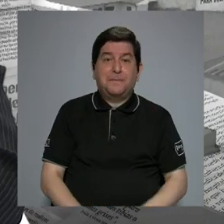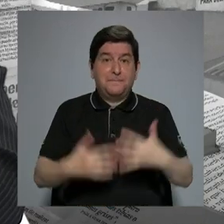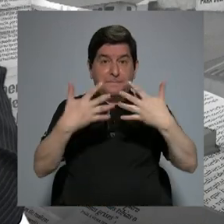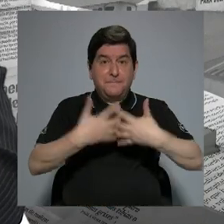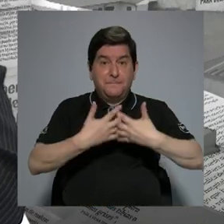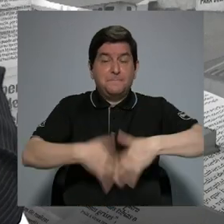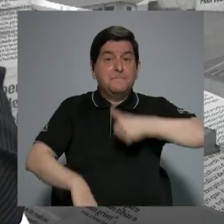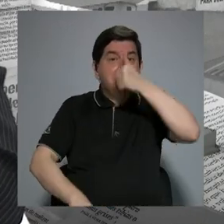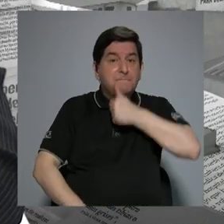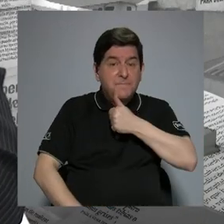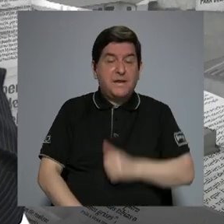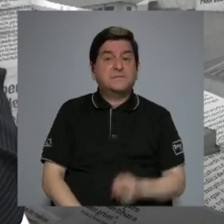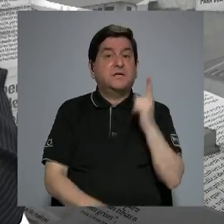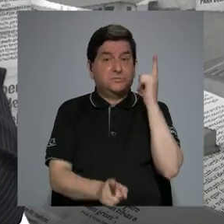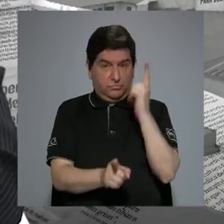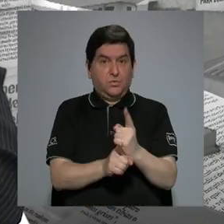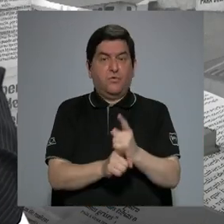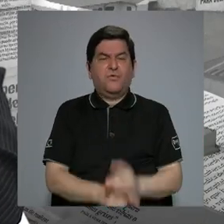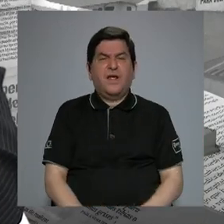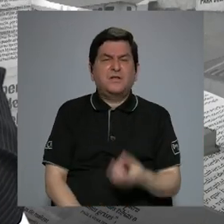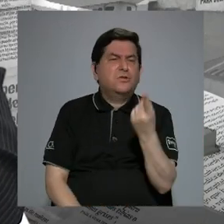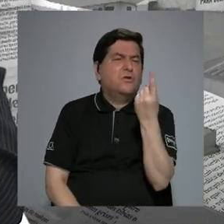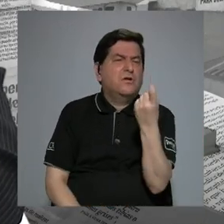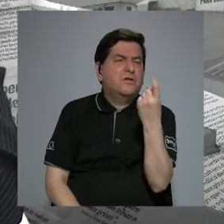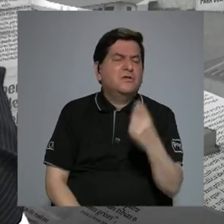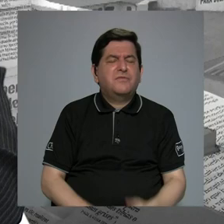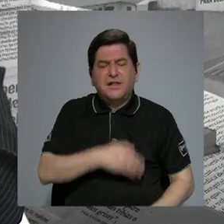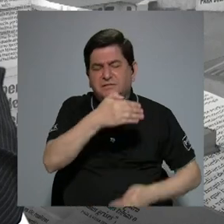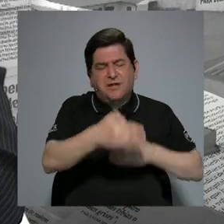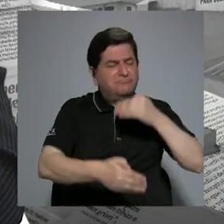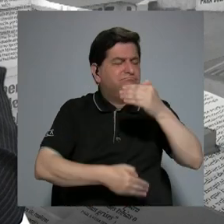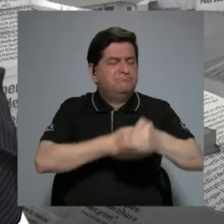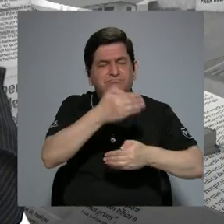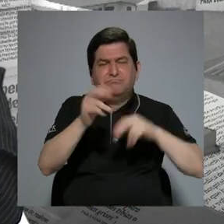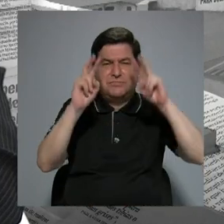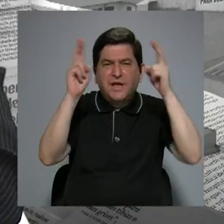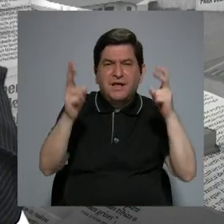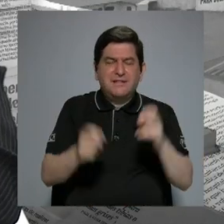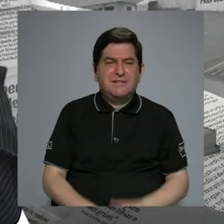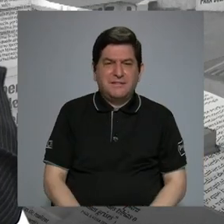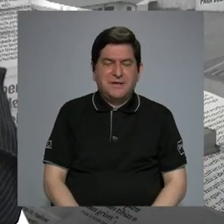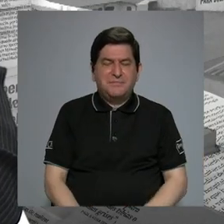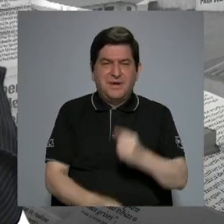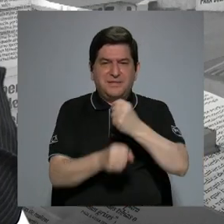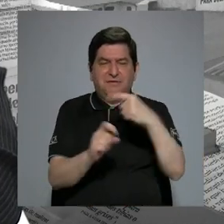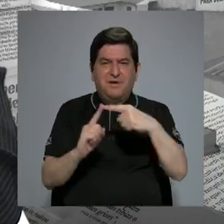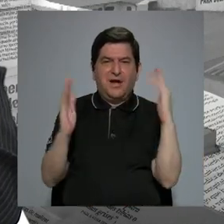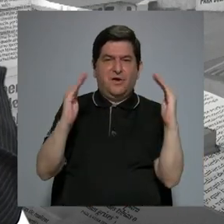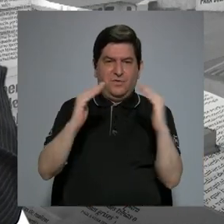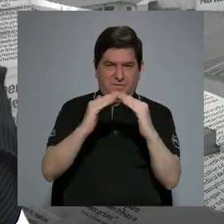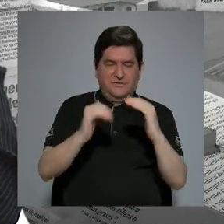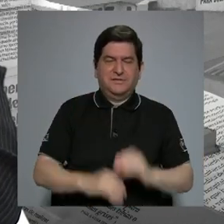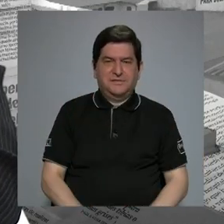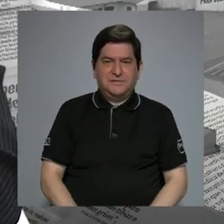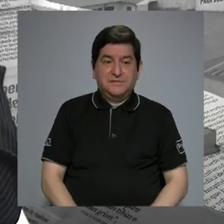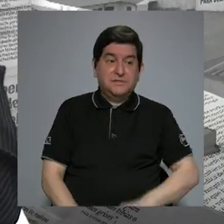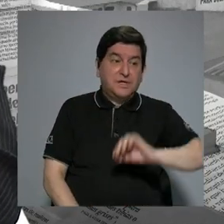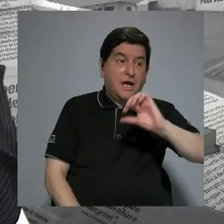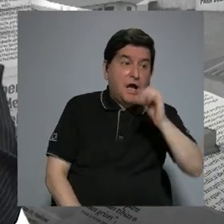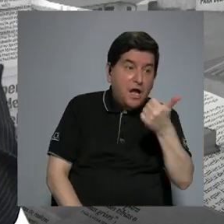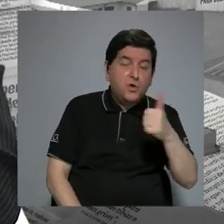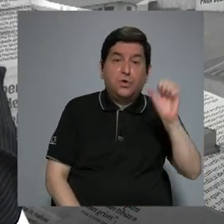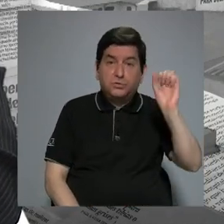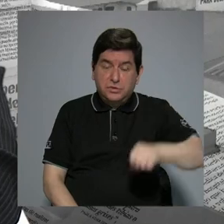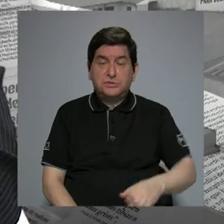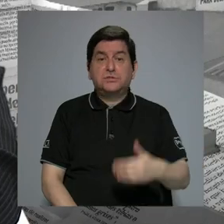empresas privadas en las cuales efectivamente todavía le falta mucho camino por recordar sobre el tema del teletrabajo de esta modalidad pero hay otras que